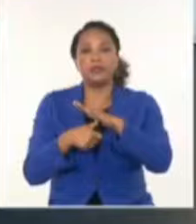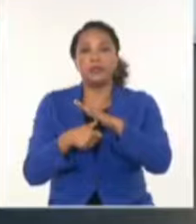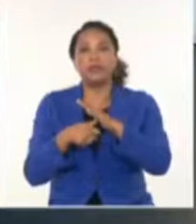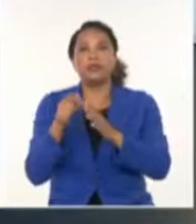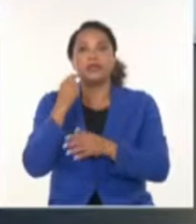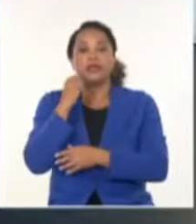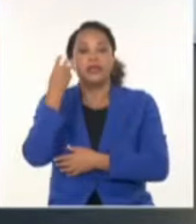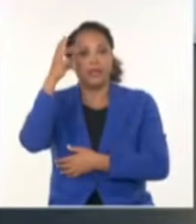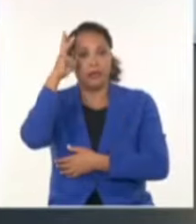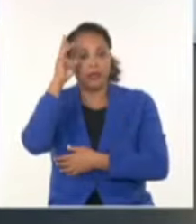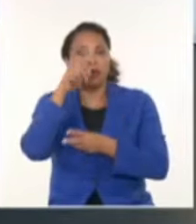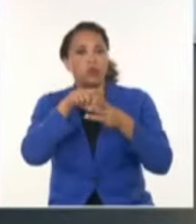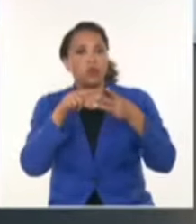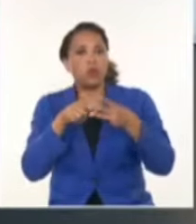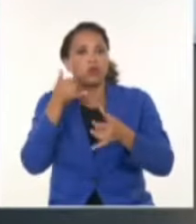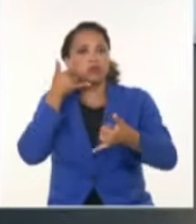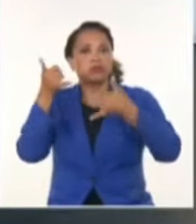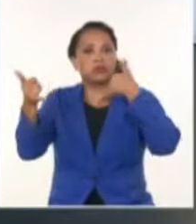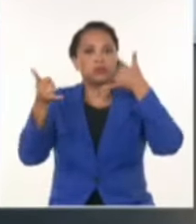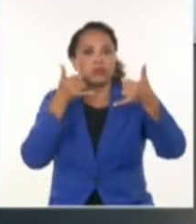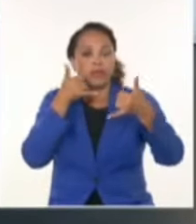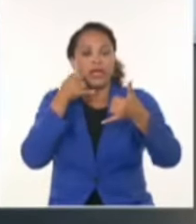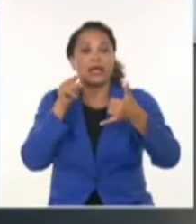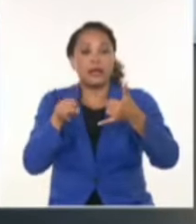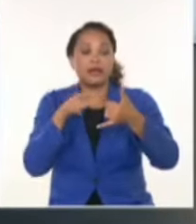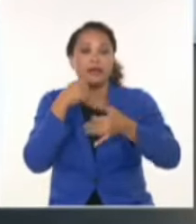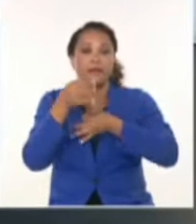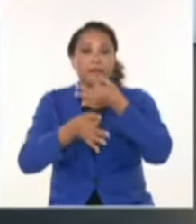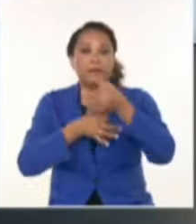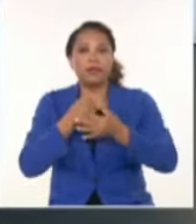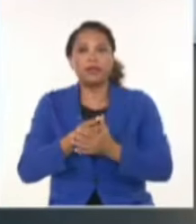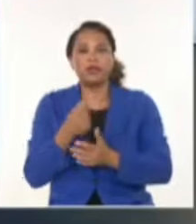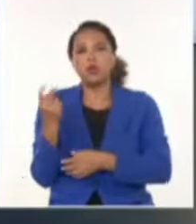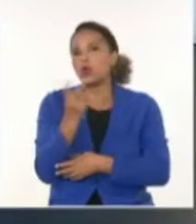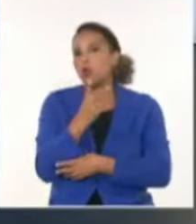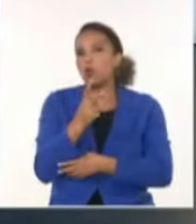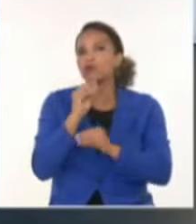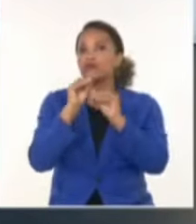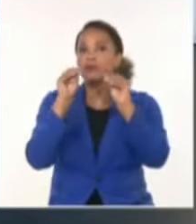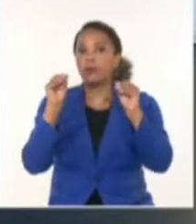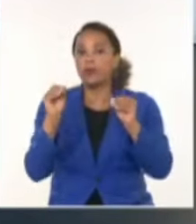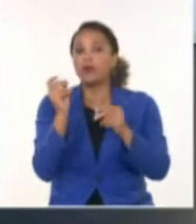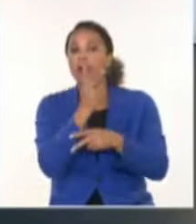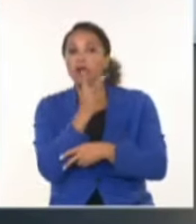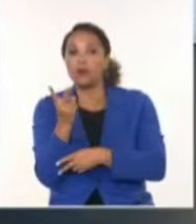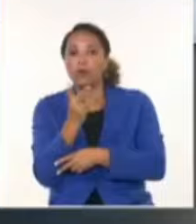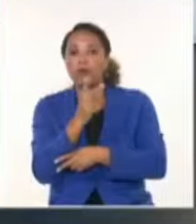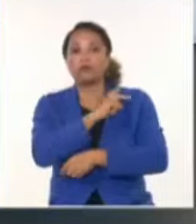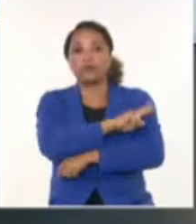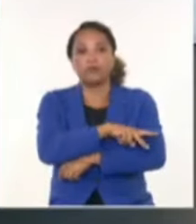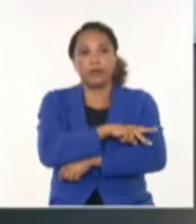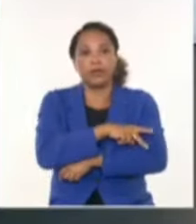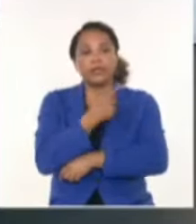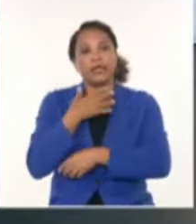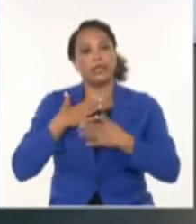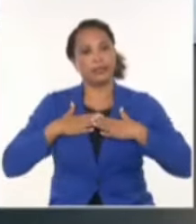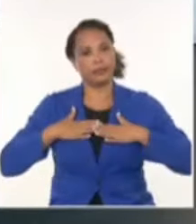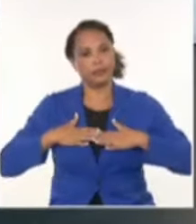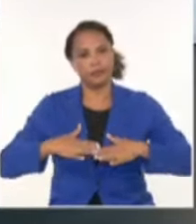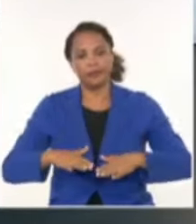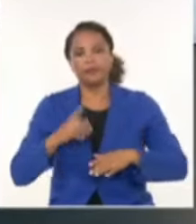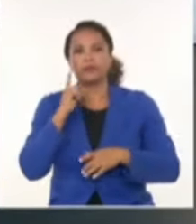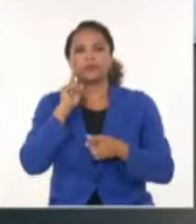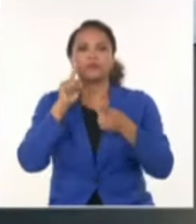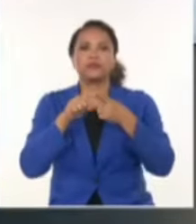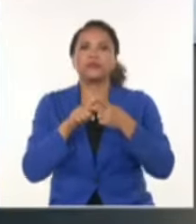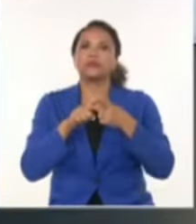Obrador, conversaron telefónicamente, como le decíamos, en titulares. Hicieron un llamado a las partes a la cautela. A fin de evitar una